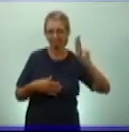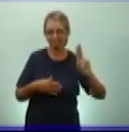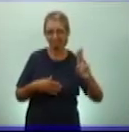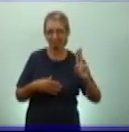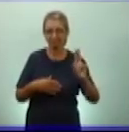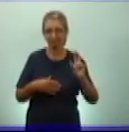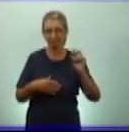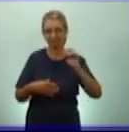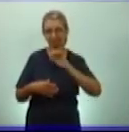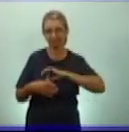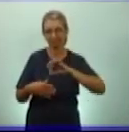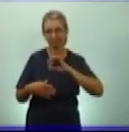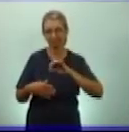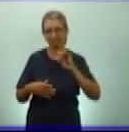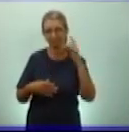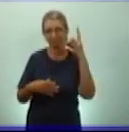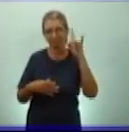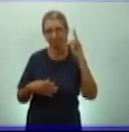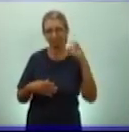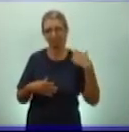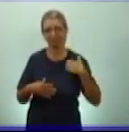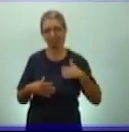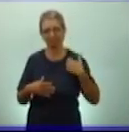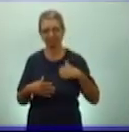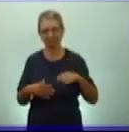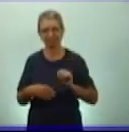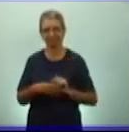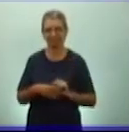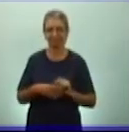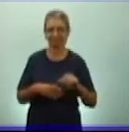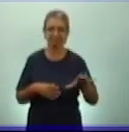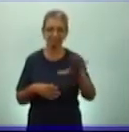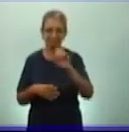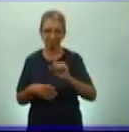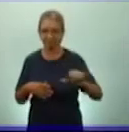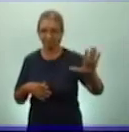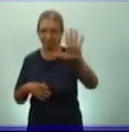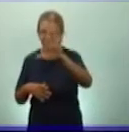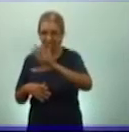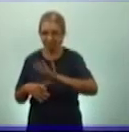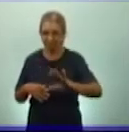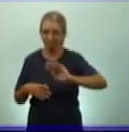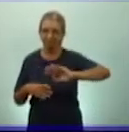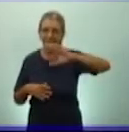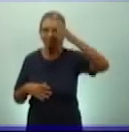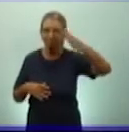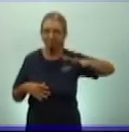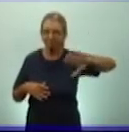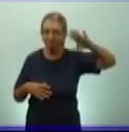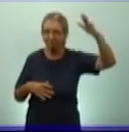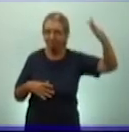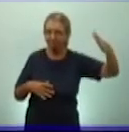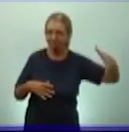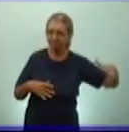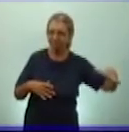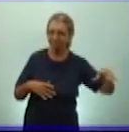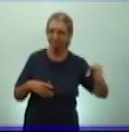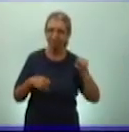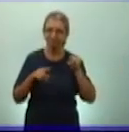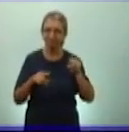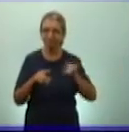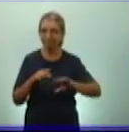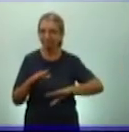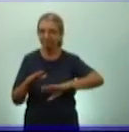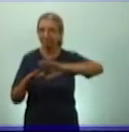Por tanto, pueden deducir ustedes que estos territorios son territorios montañosos, que están rodeados por altas